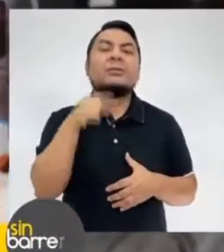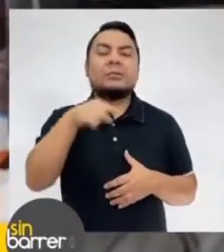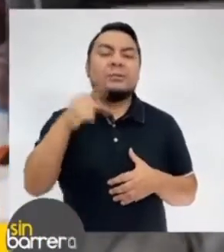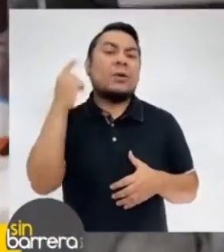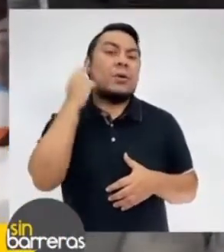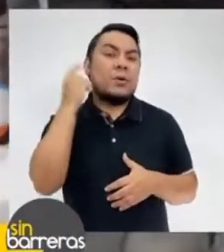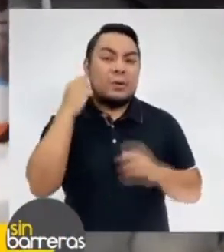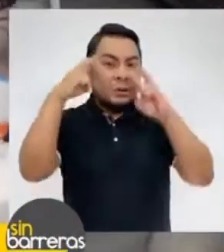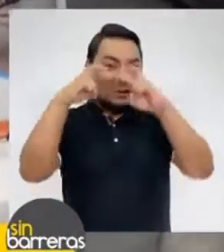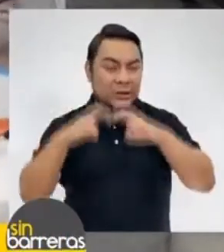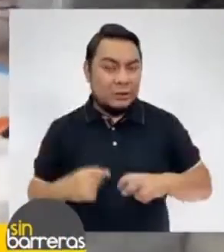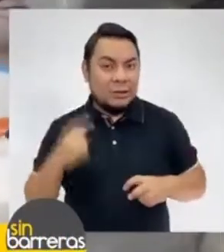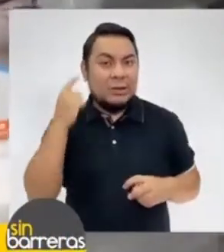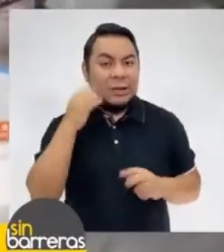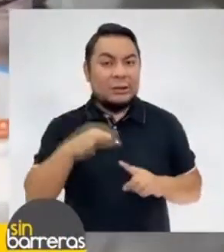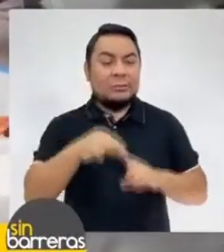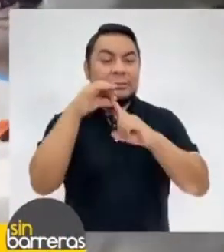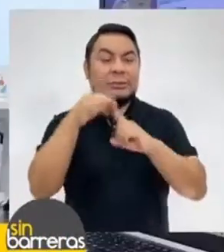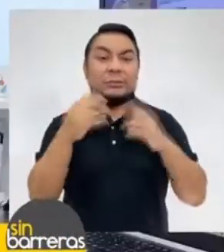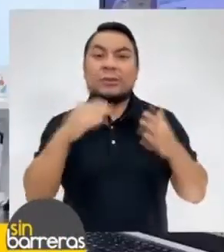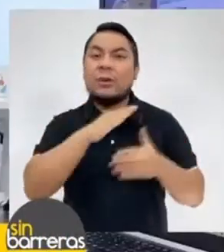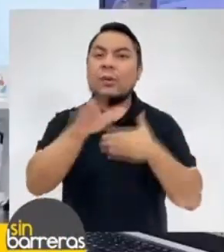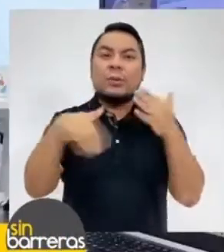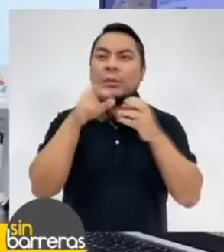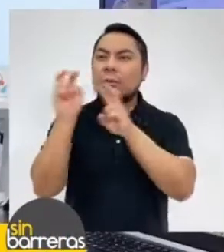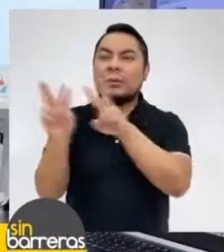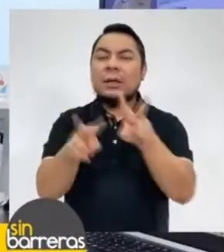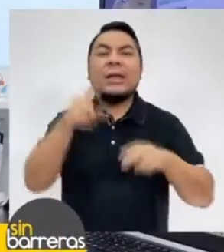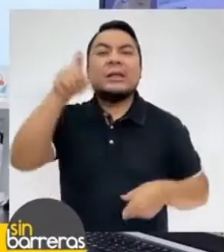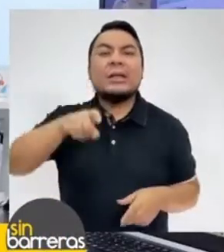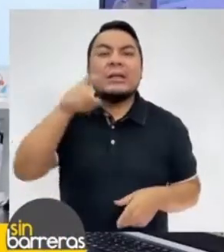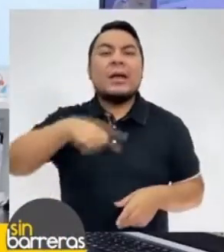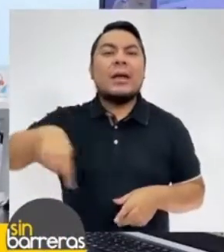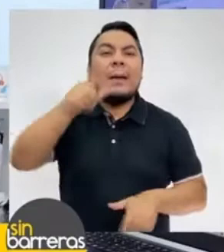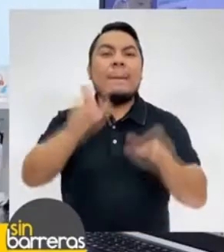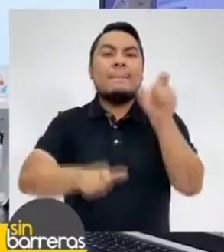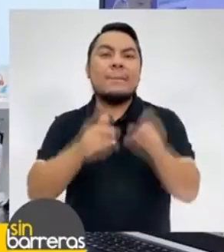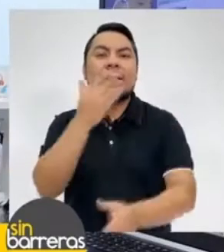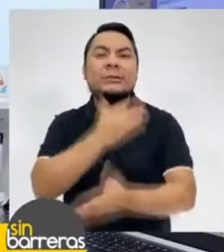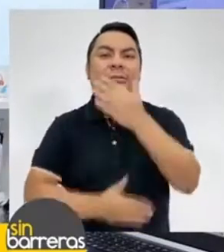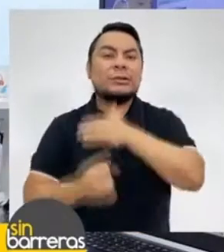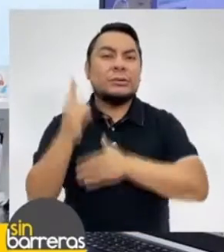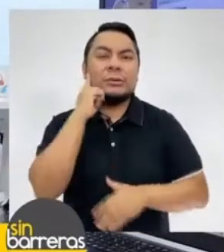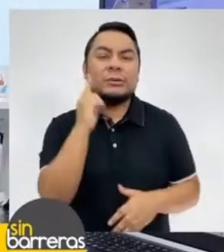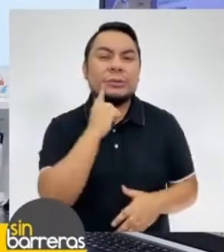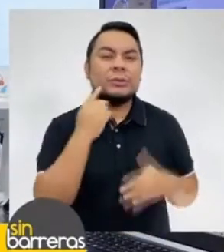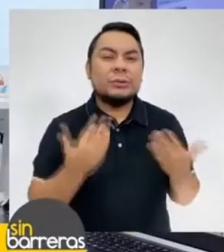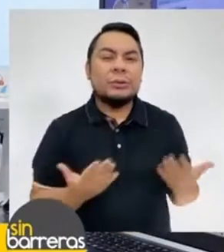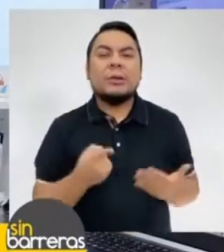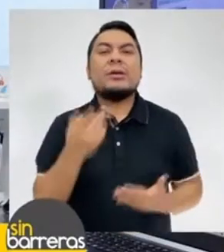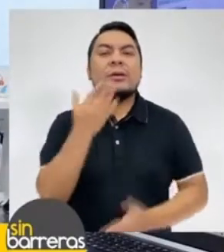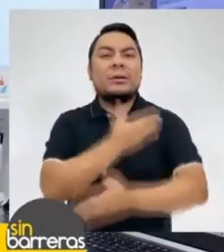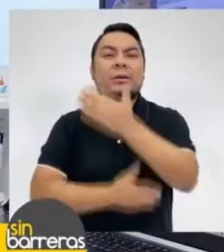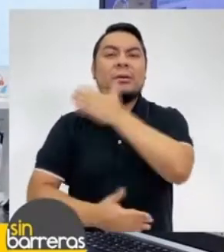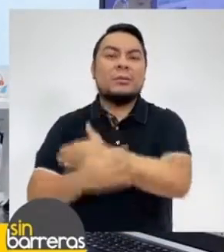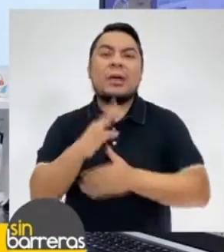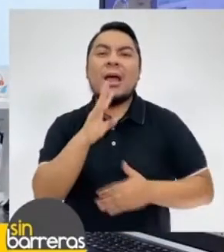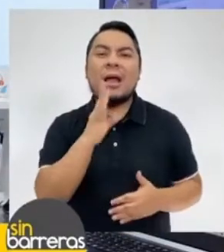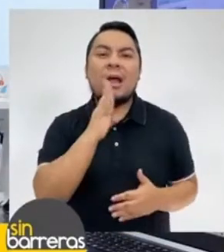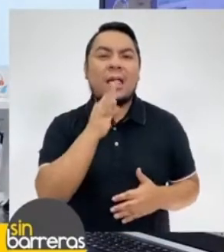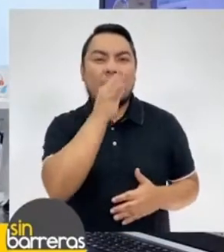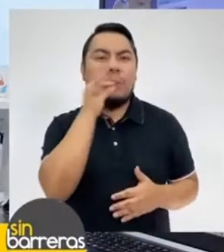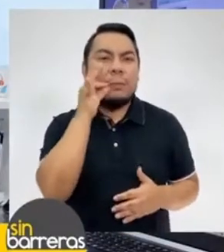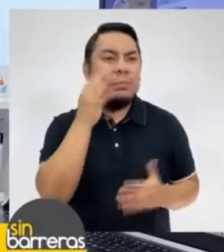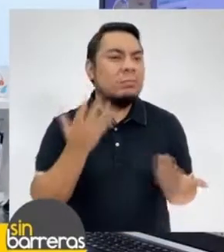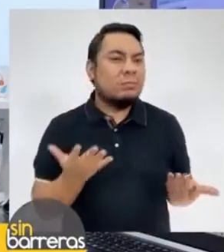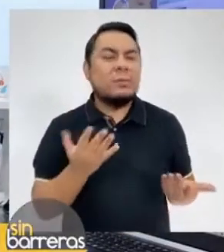somos un centro otorrinolaringológico. Y en vista de toda la necesidad que hay de las personas con discapacidad auditiva y discapacidad del